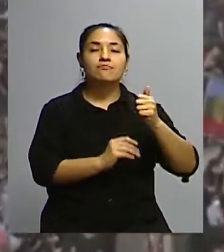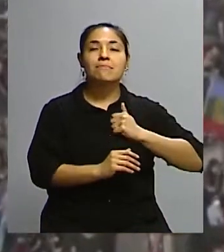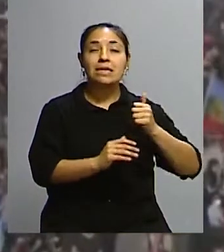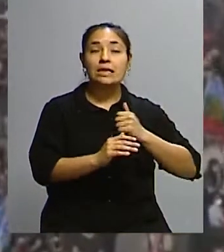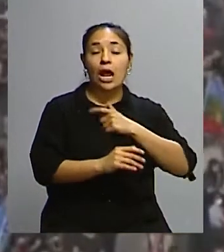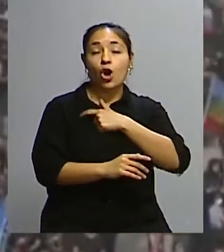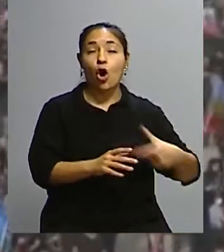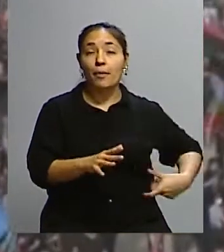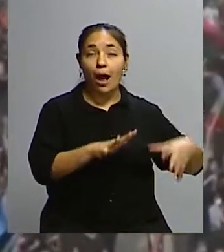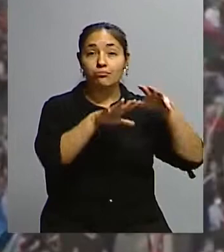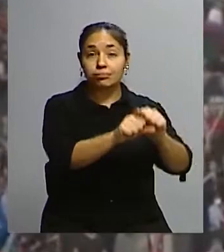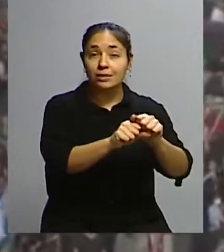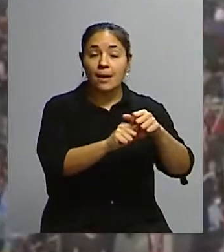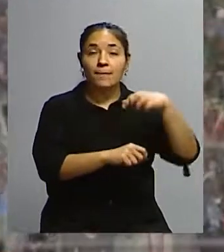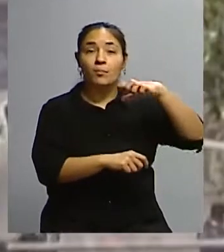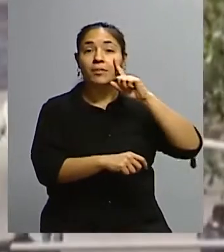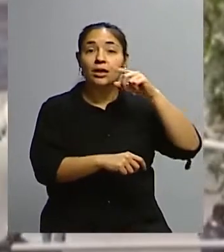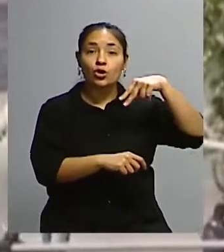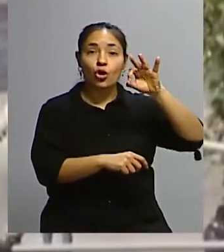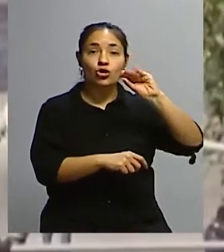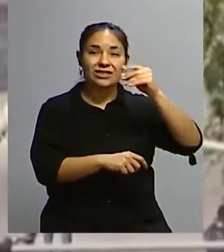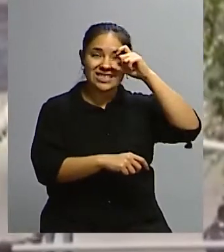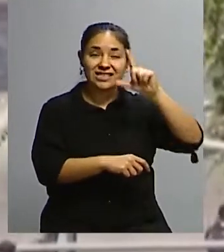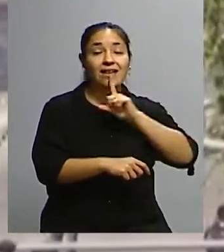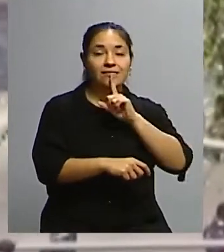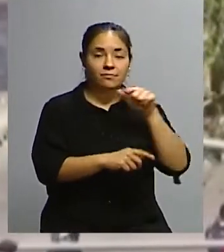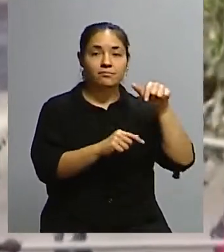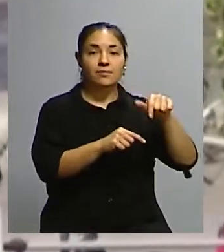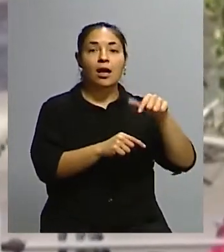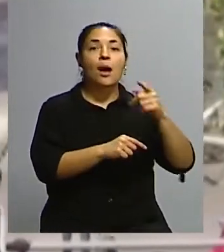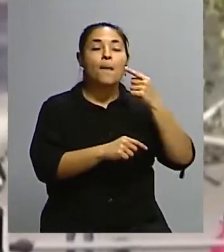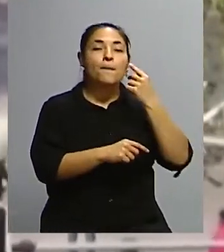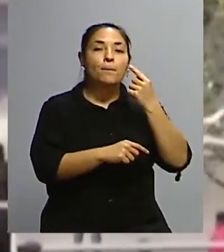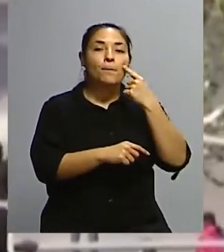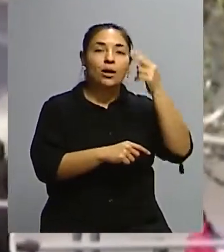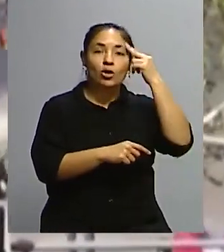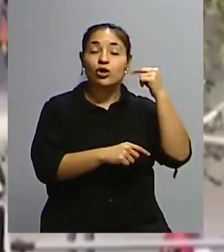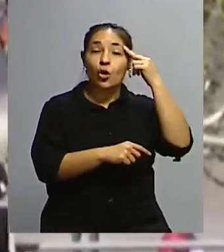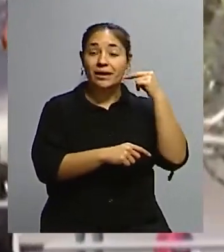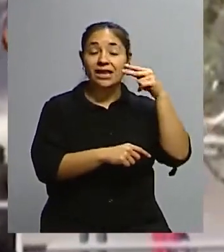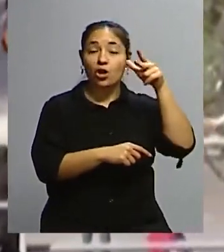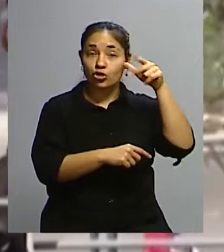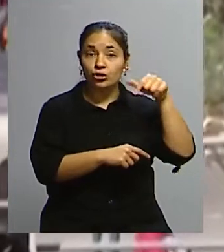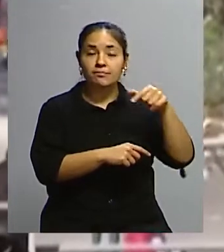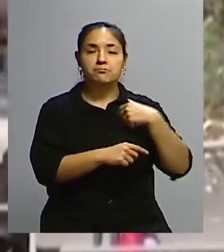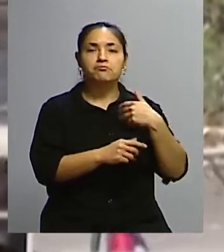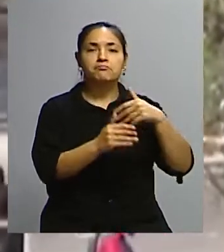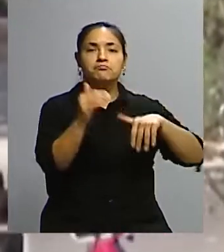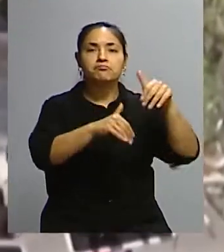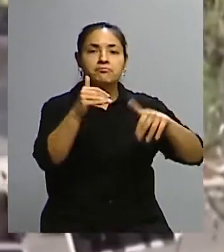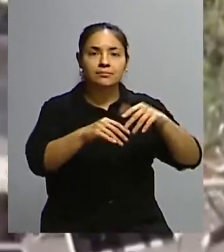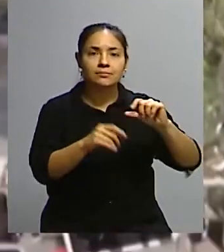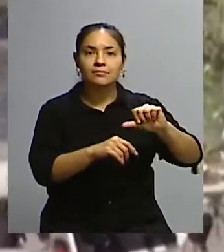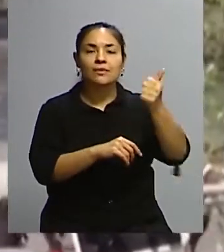finalmente entregar, ¿no es cierto?, a través de un plebiscito también en el año 88 donde se ganó el no, digamos, y se